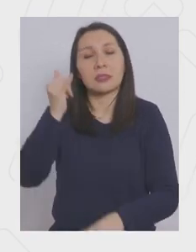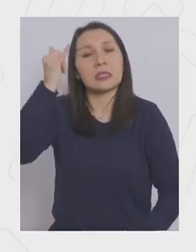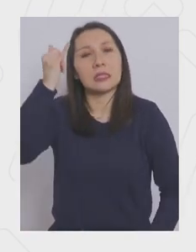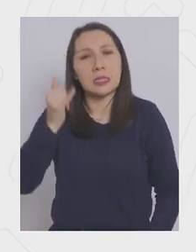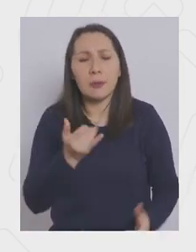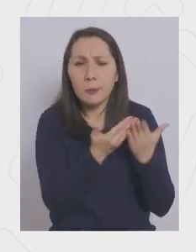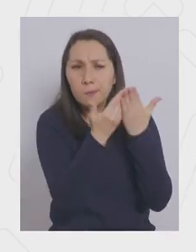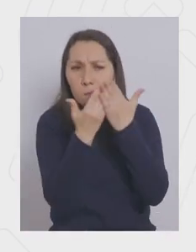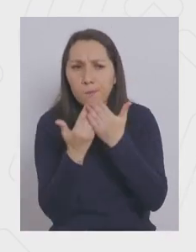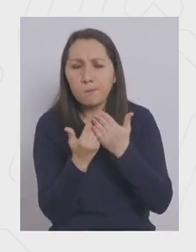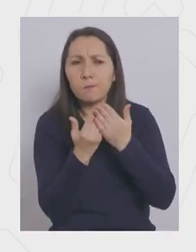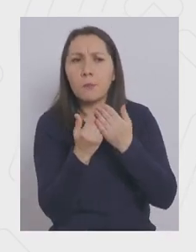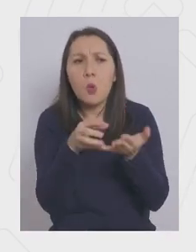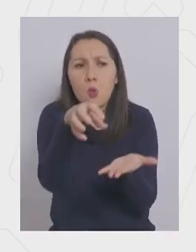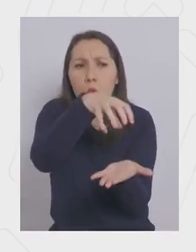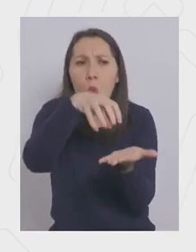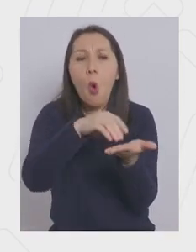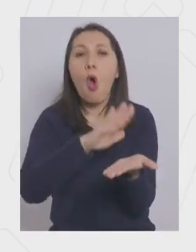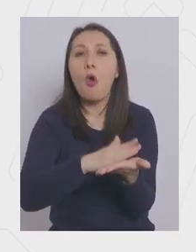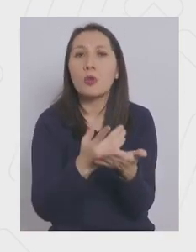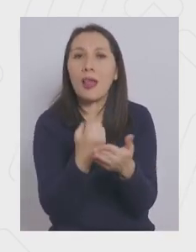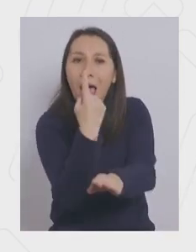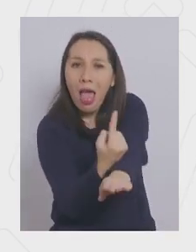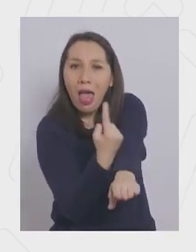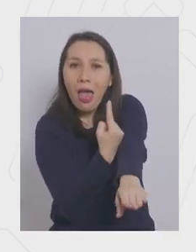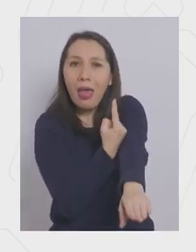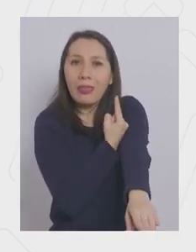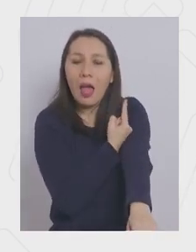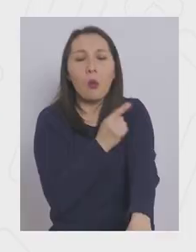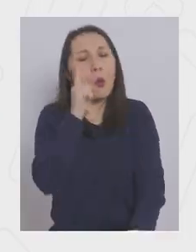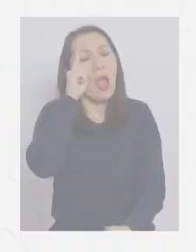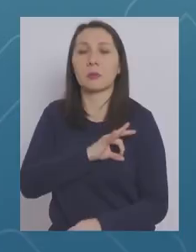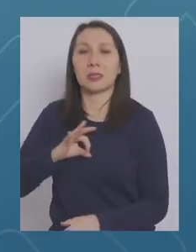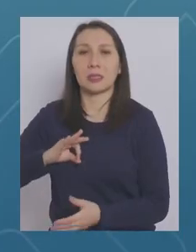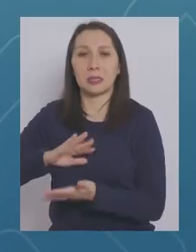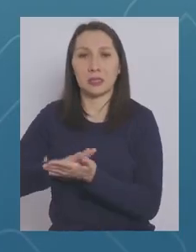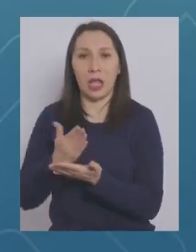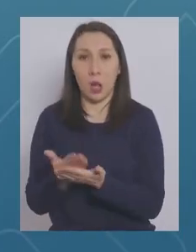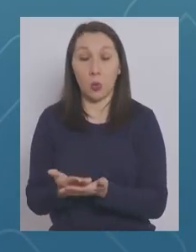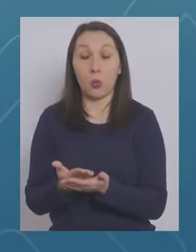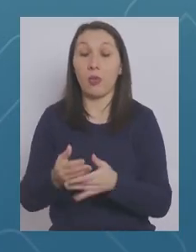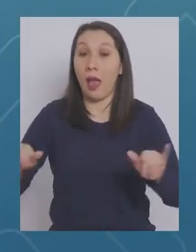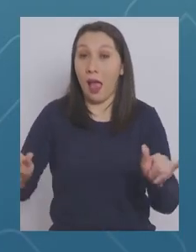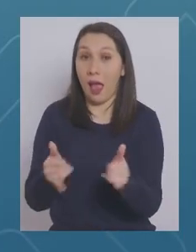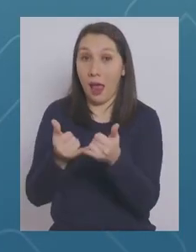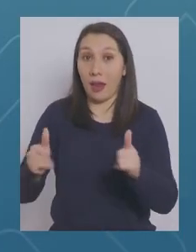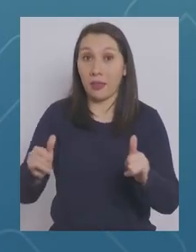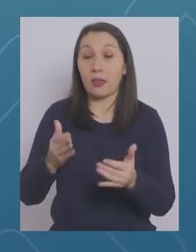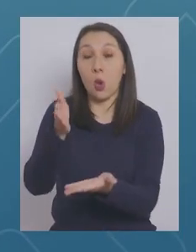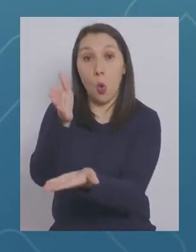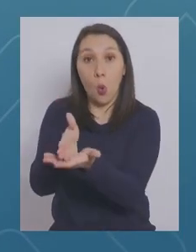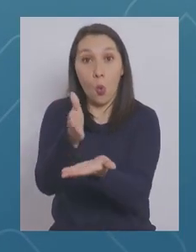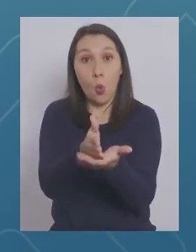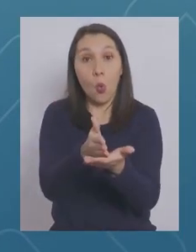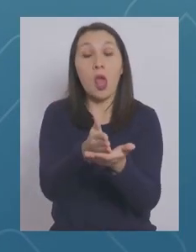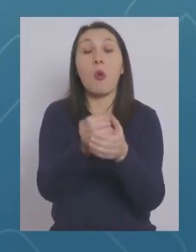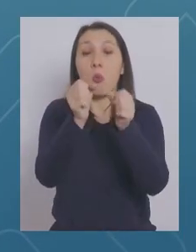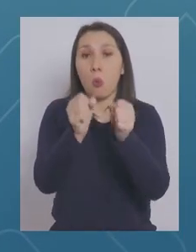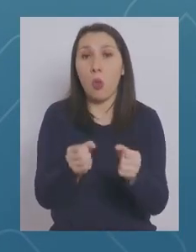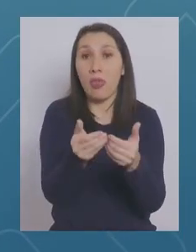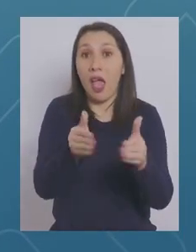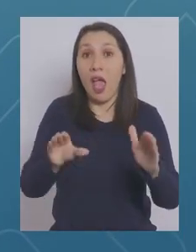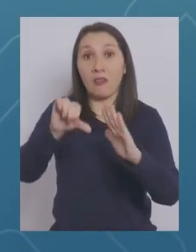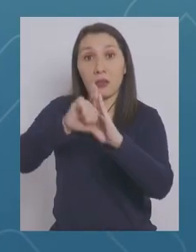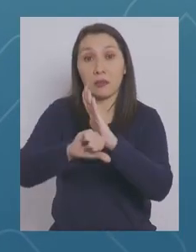se analizarán elementos locales y antecedentes relevantes en la toma de decisiones. Los jardines infantiles y las escuelas podrán abrir en